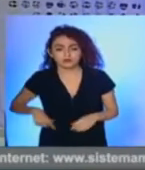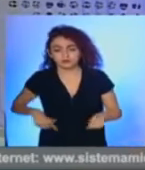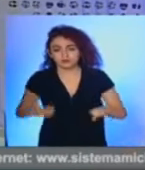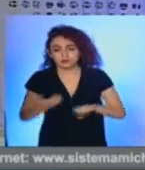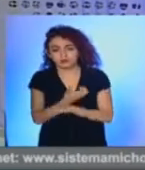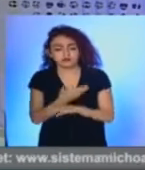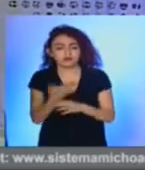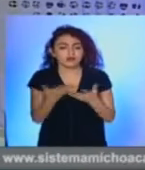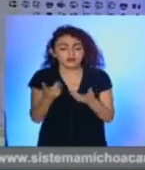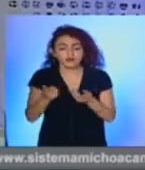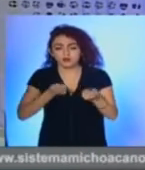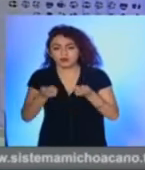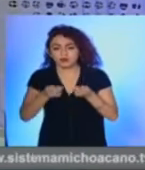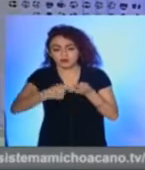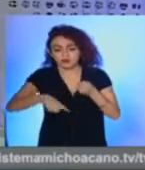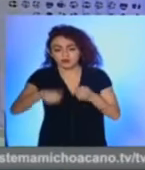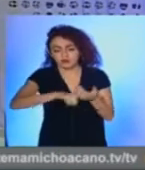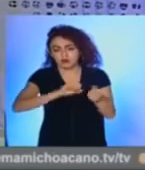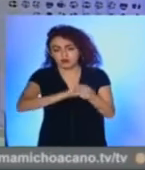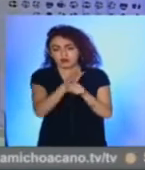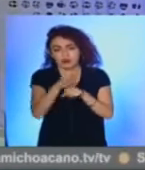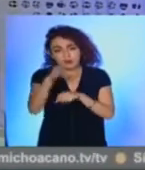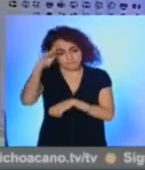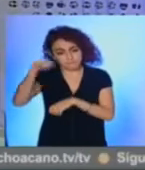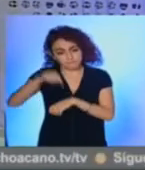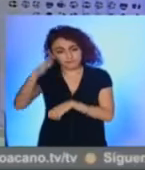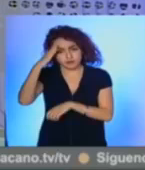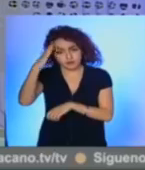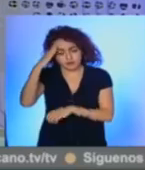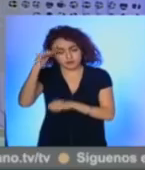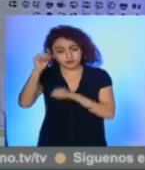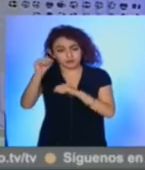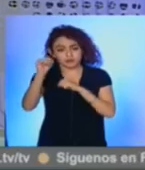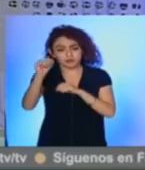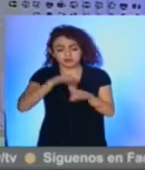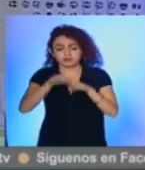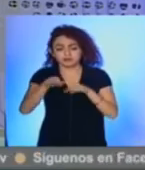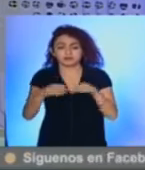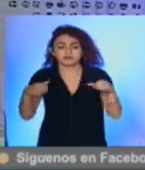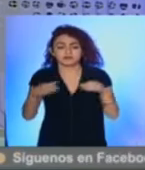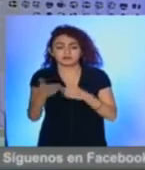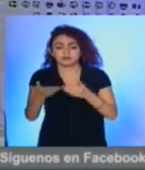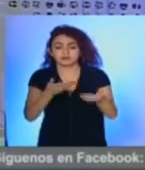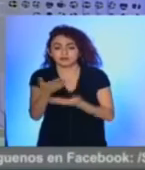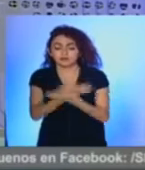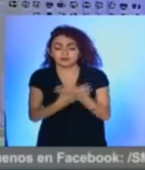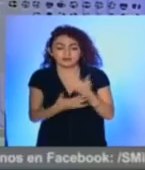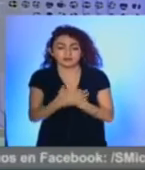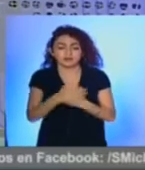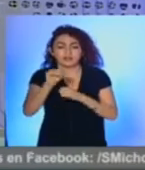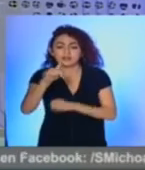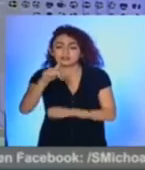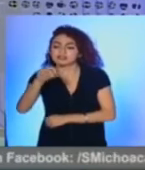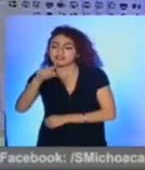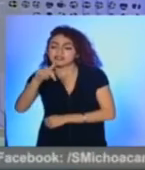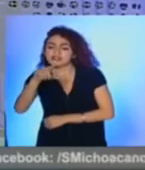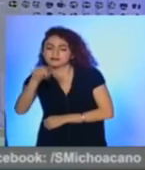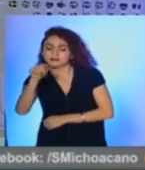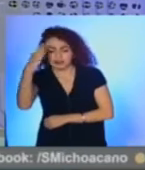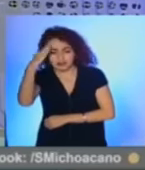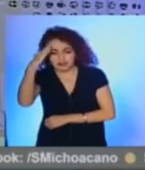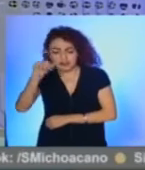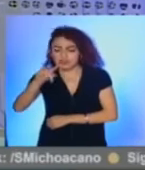estatal ha hecho un buen manejo de la pandemia así lo consideró el líder del sindicato de trabajadores al servicio del poder ejecutivo del estado Antonio Ferreira